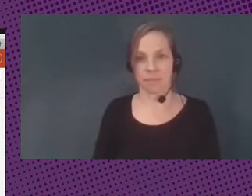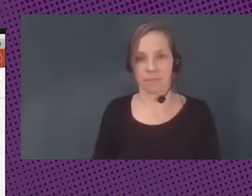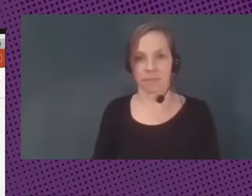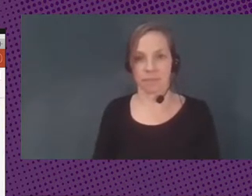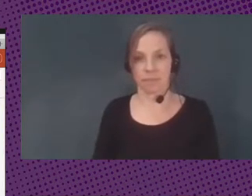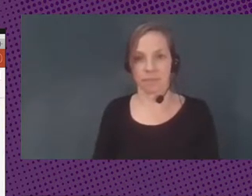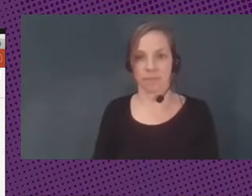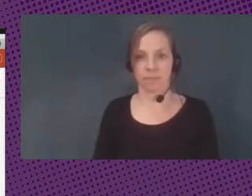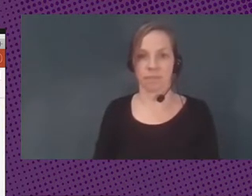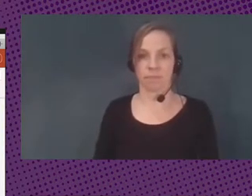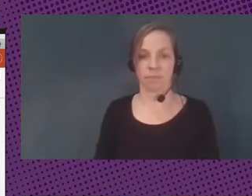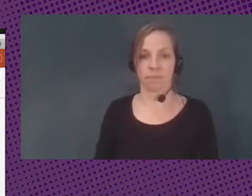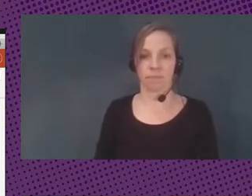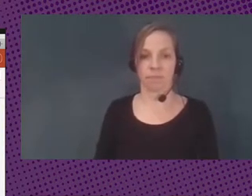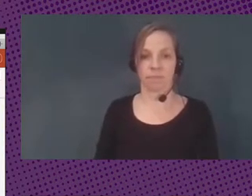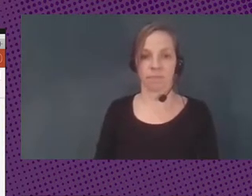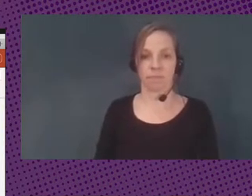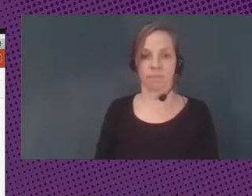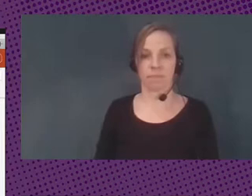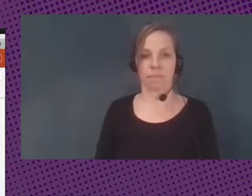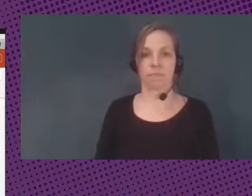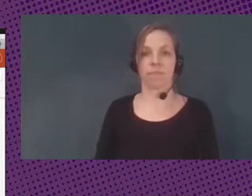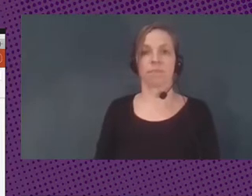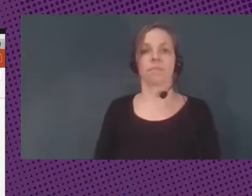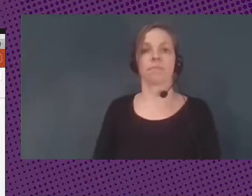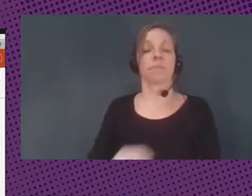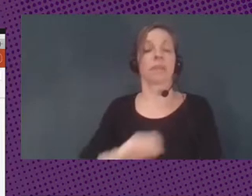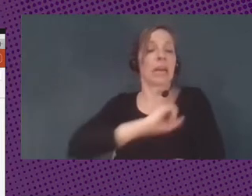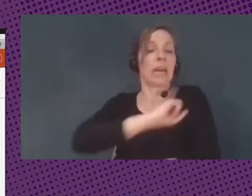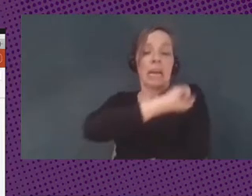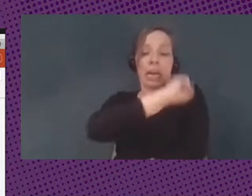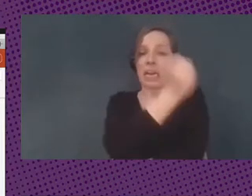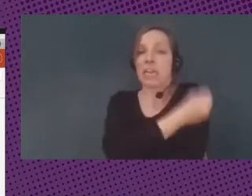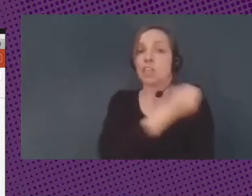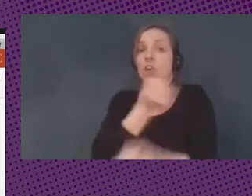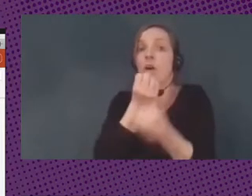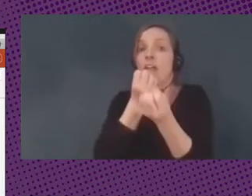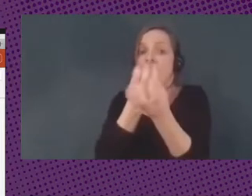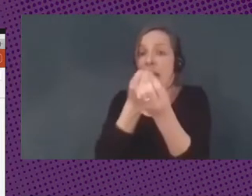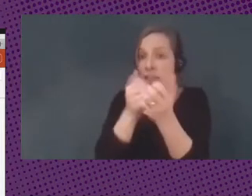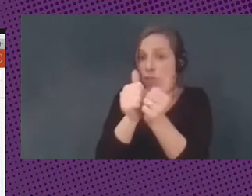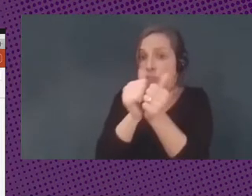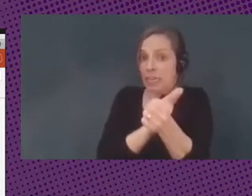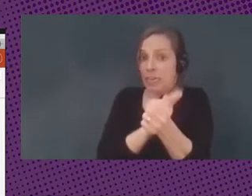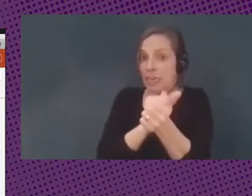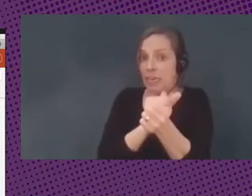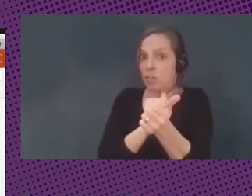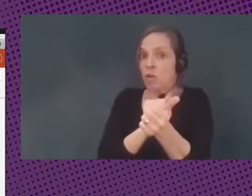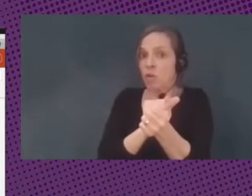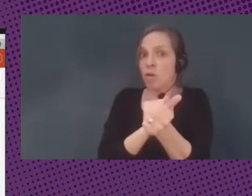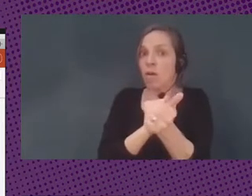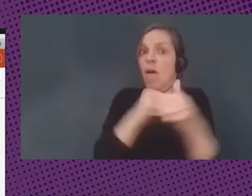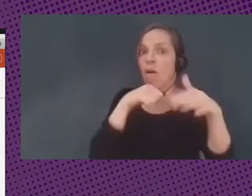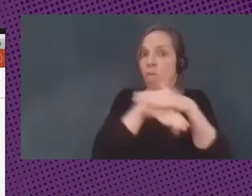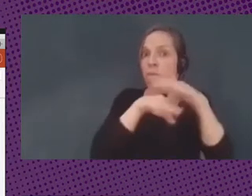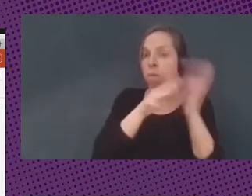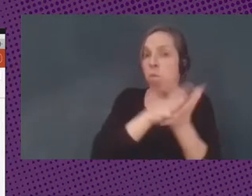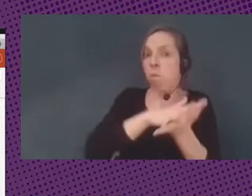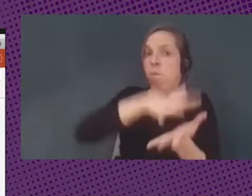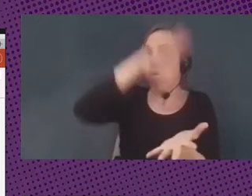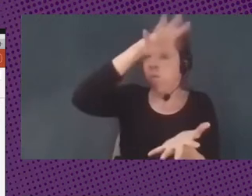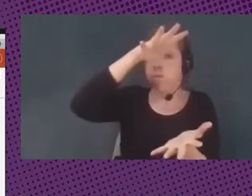El mundo del registro de datos crediticios ha evolucionado de tal manera que cada vez se ha ido